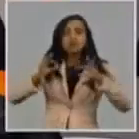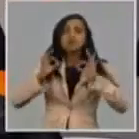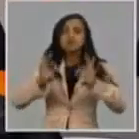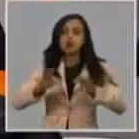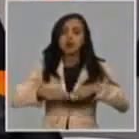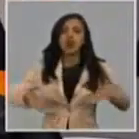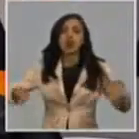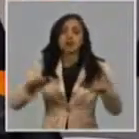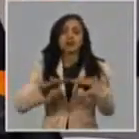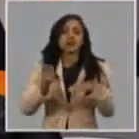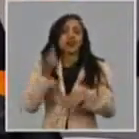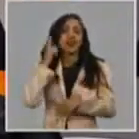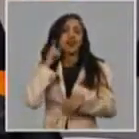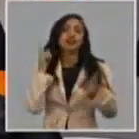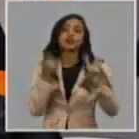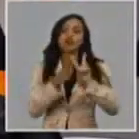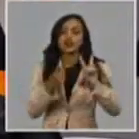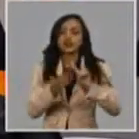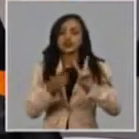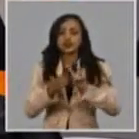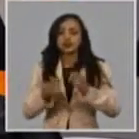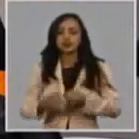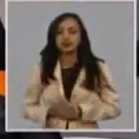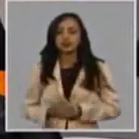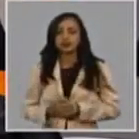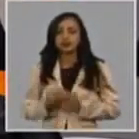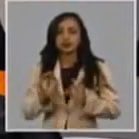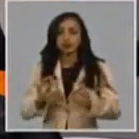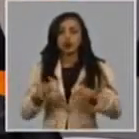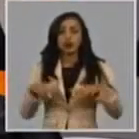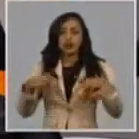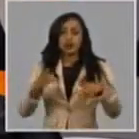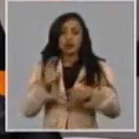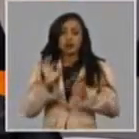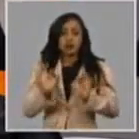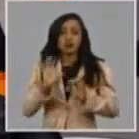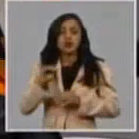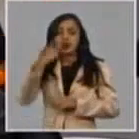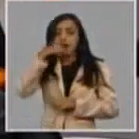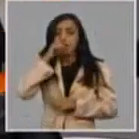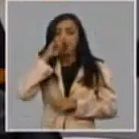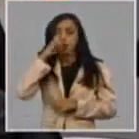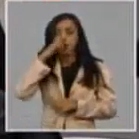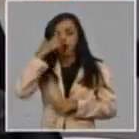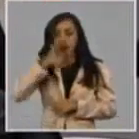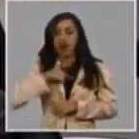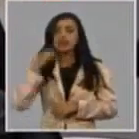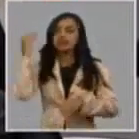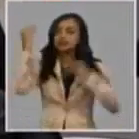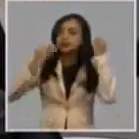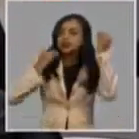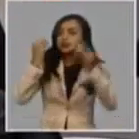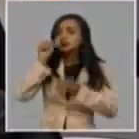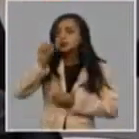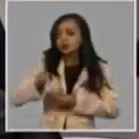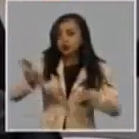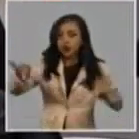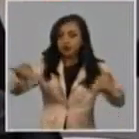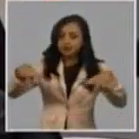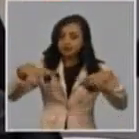Ratificando lo que decía la aduana y comenzando por la preocupación de nuestros televidentes sobre si se pueden importar los sistemas